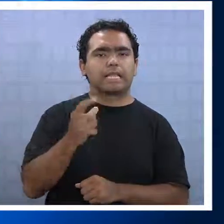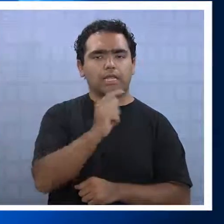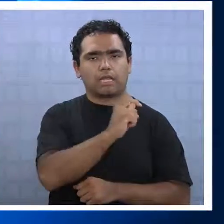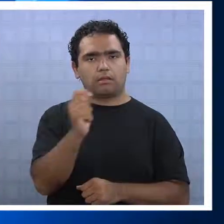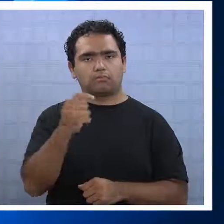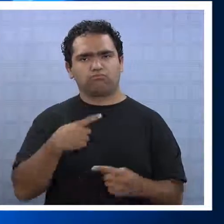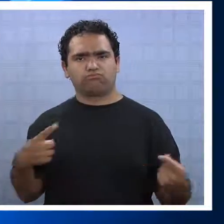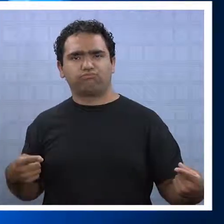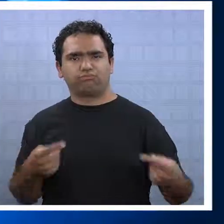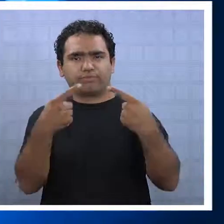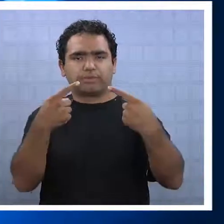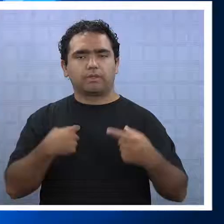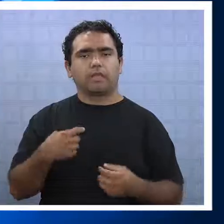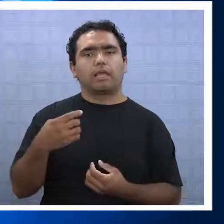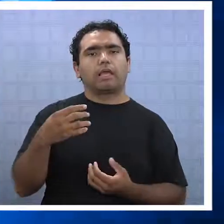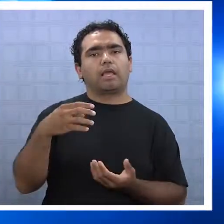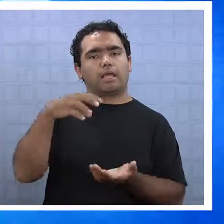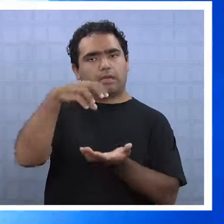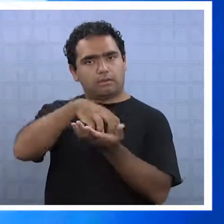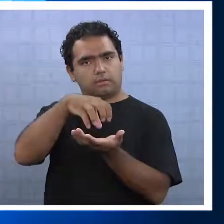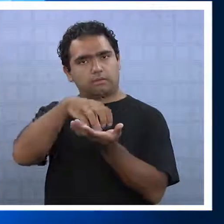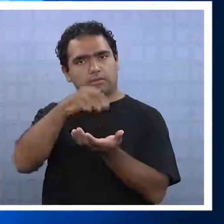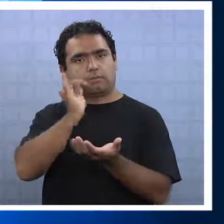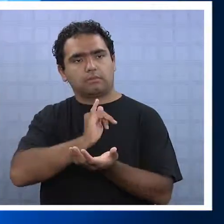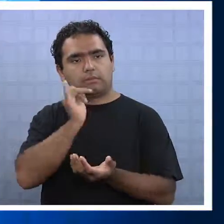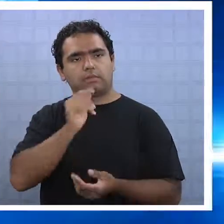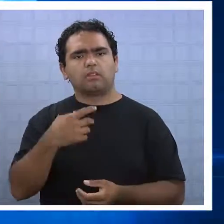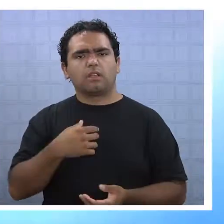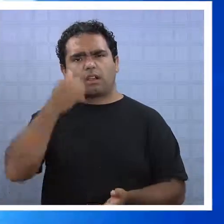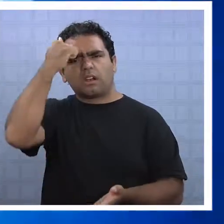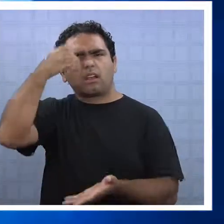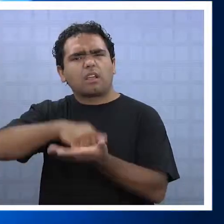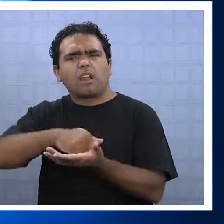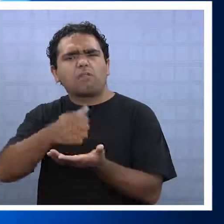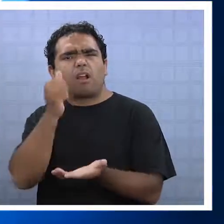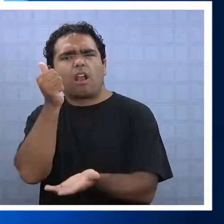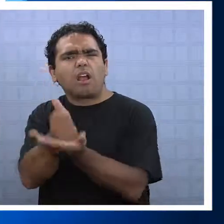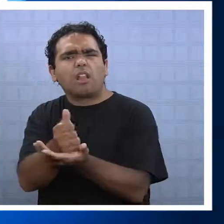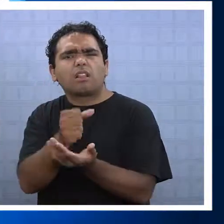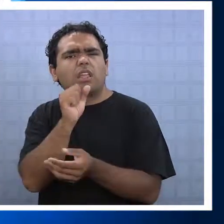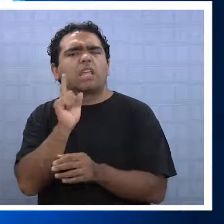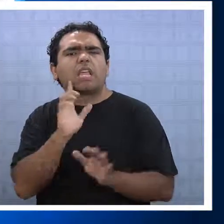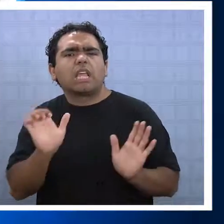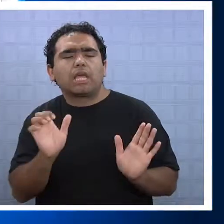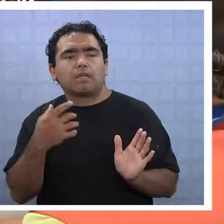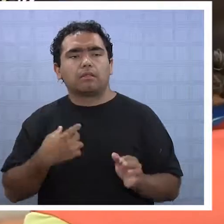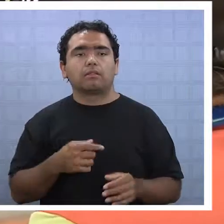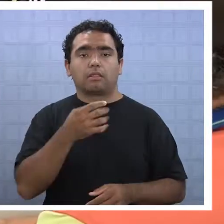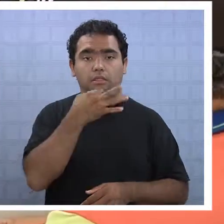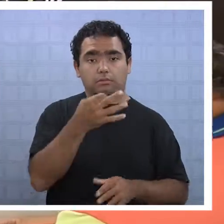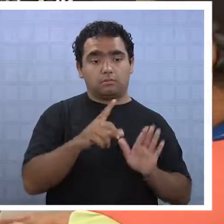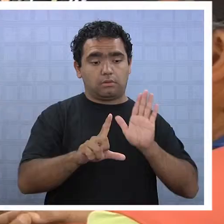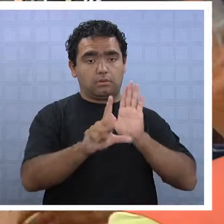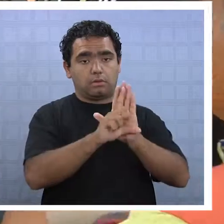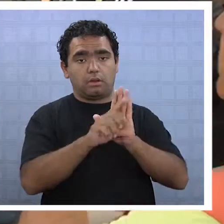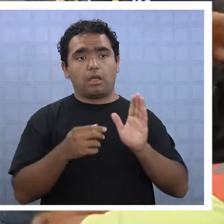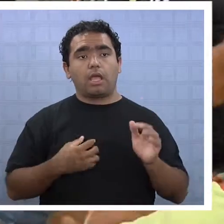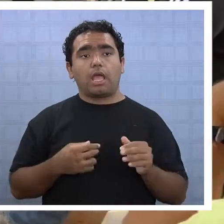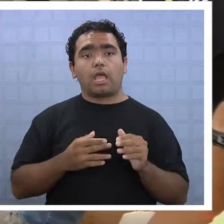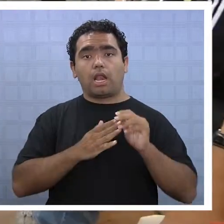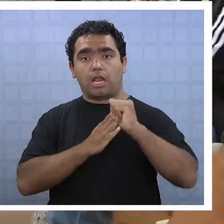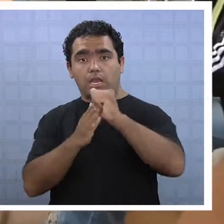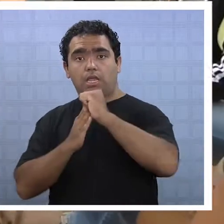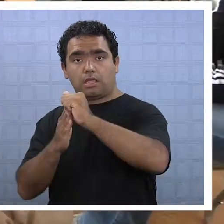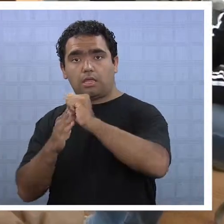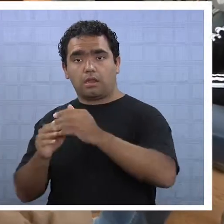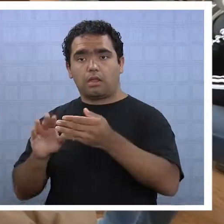conflicto de autoridades en la capital regional. ¿Qué reclamaba el alcalde quiqueño? Que de acuerdo a la ley, los jefes comunales no son